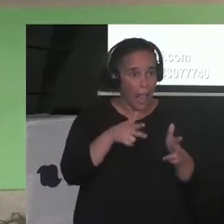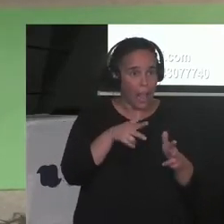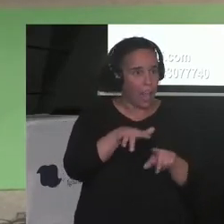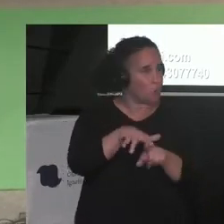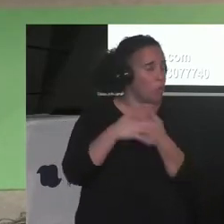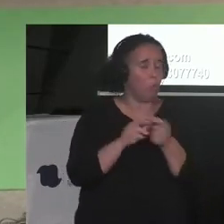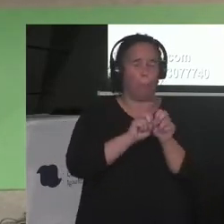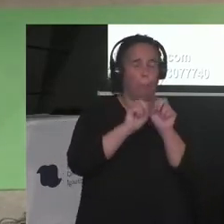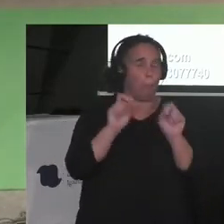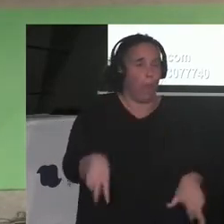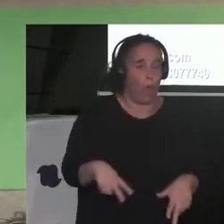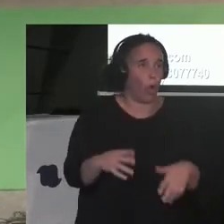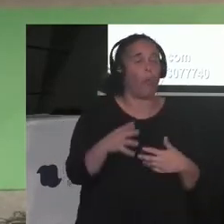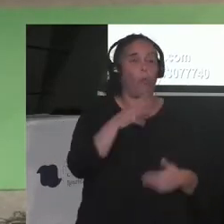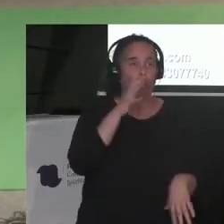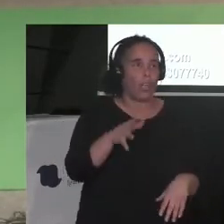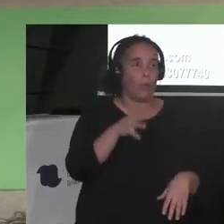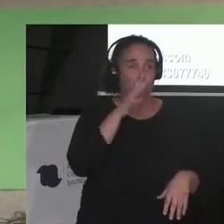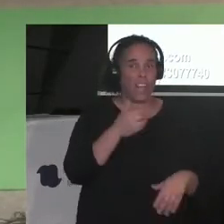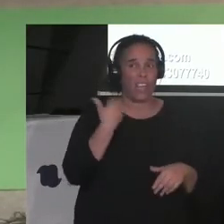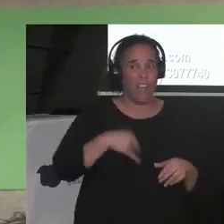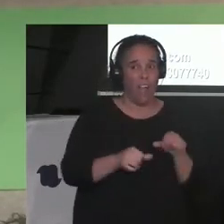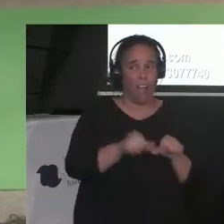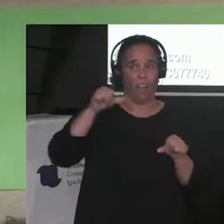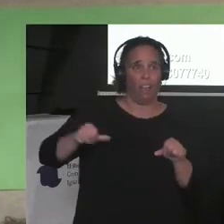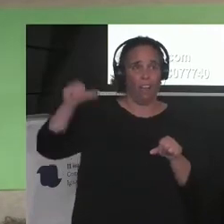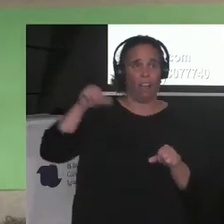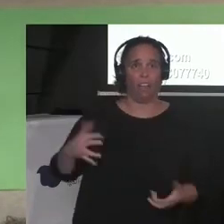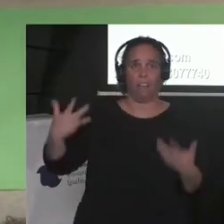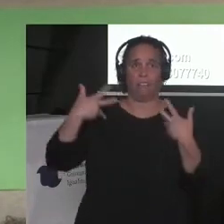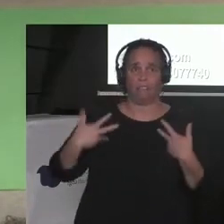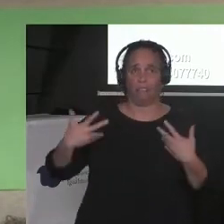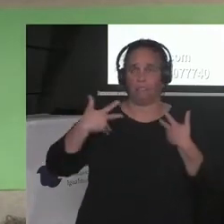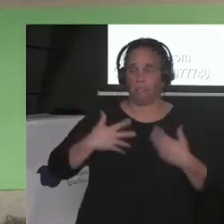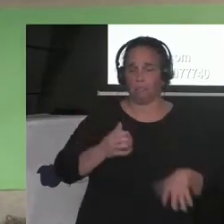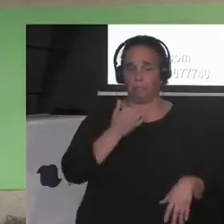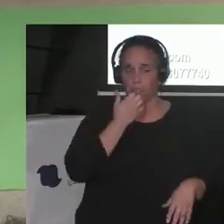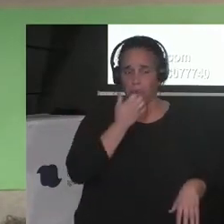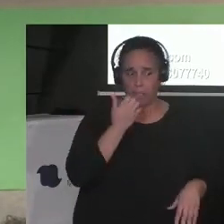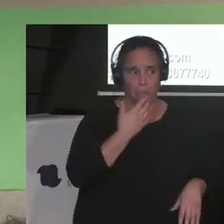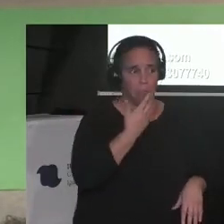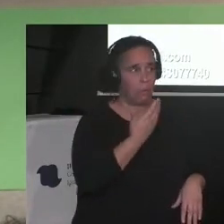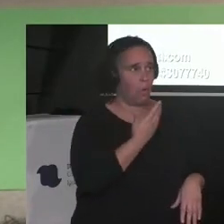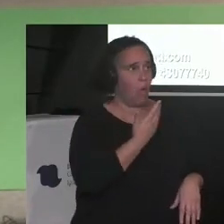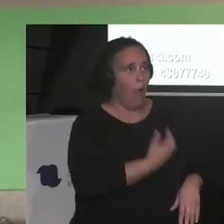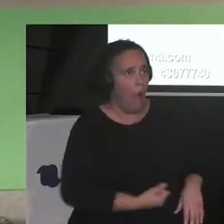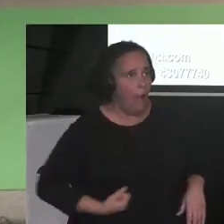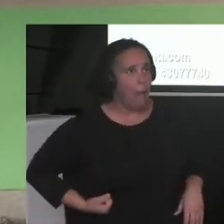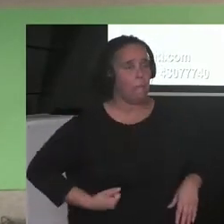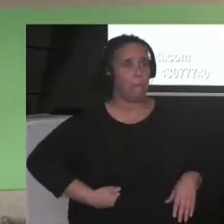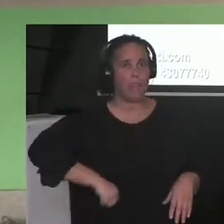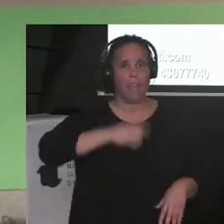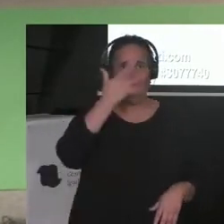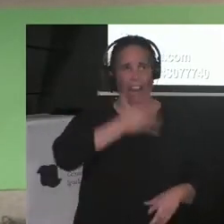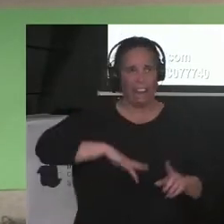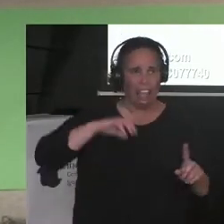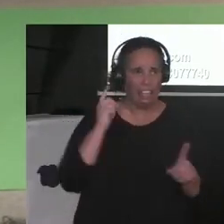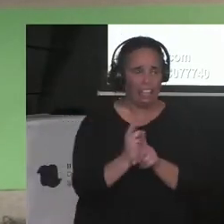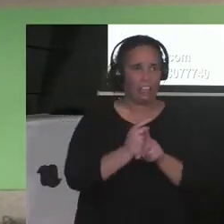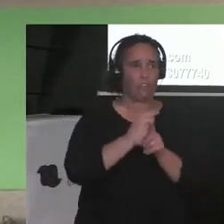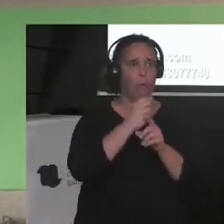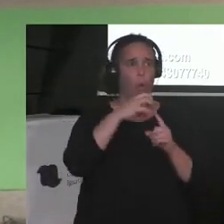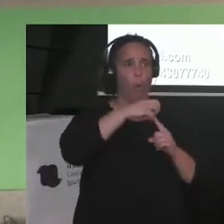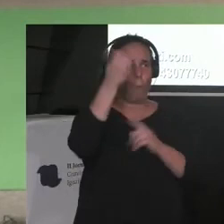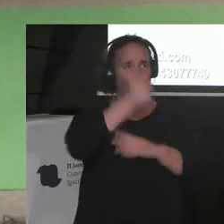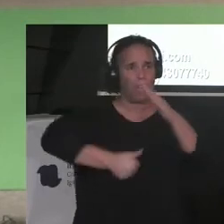justo porque vienen de otras guerras. Las del hambre, las del racismo, las del patriarcado, las del